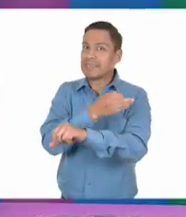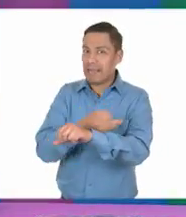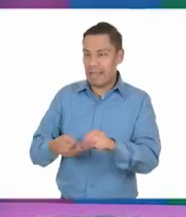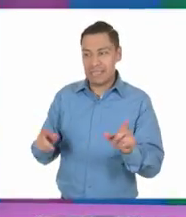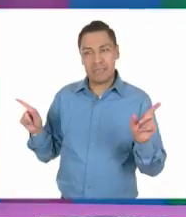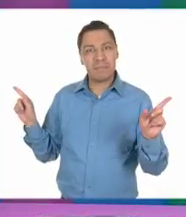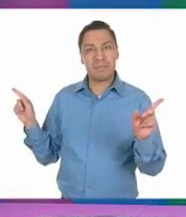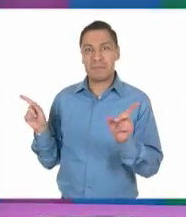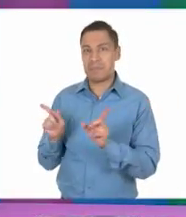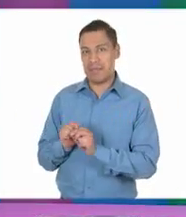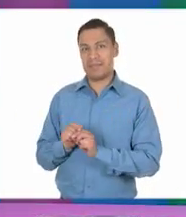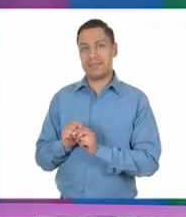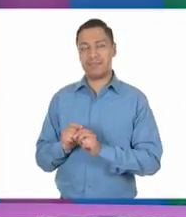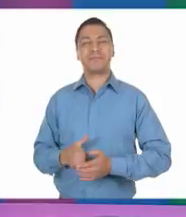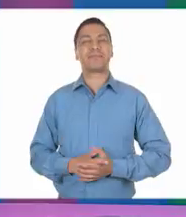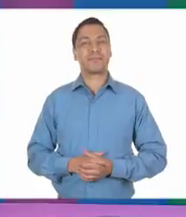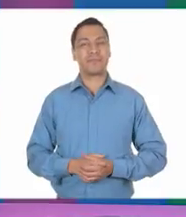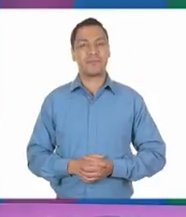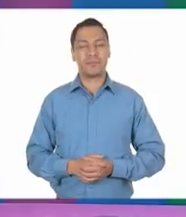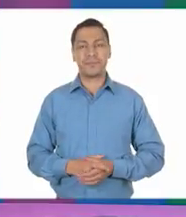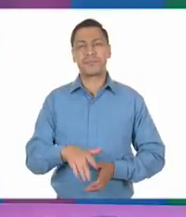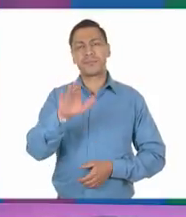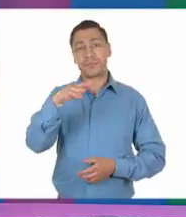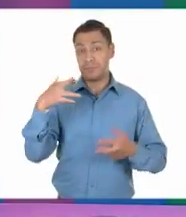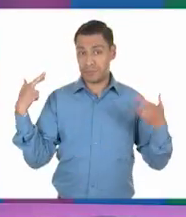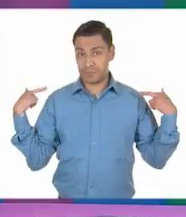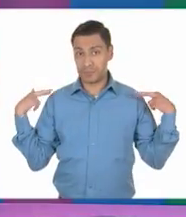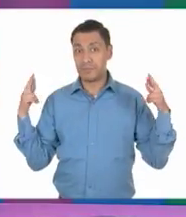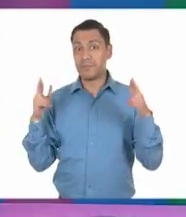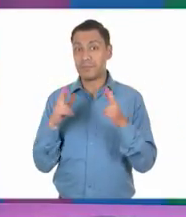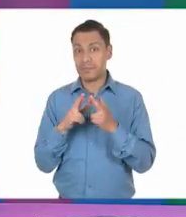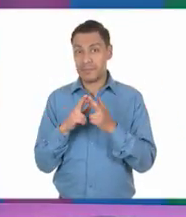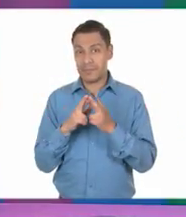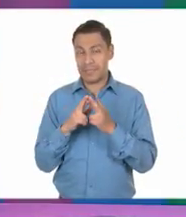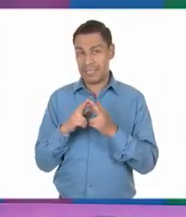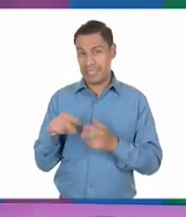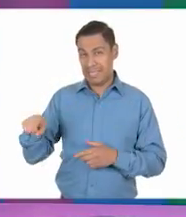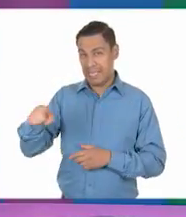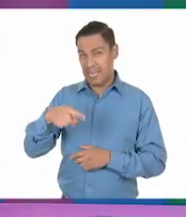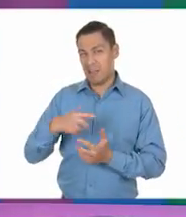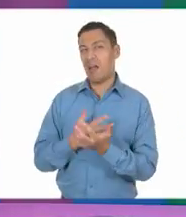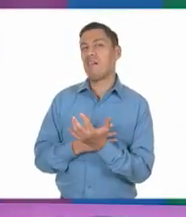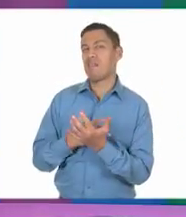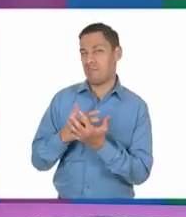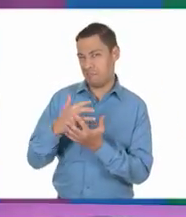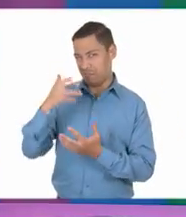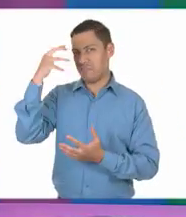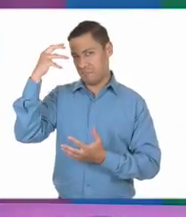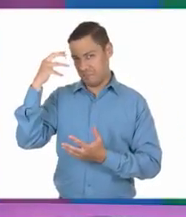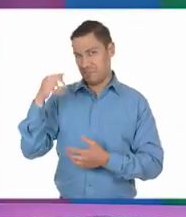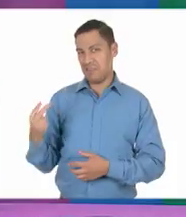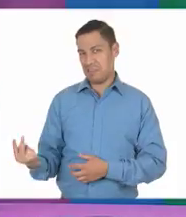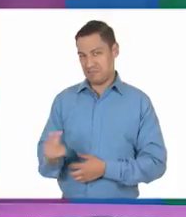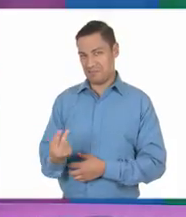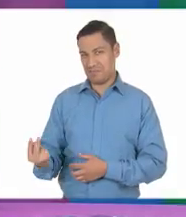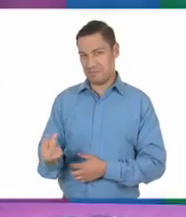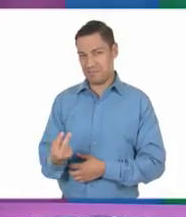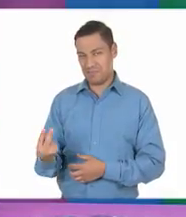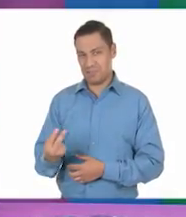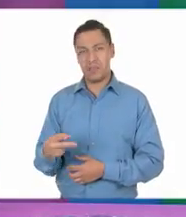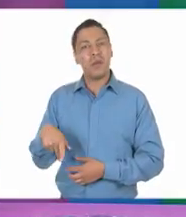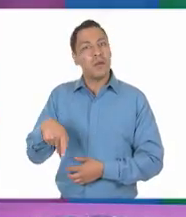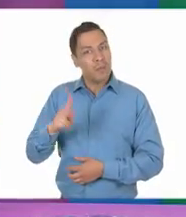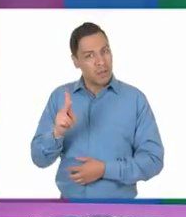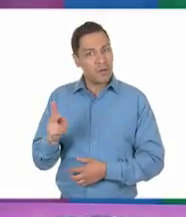Maestra, bueno, déjame decirle que además de que son un poquito exagerados Alejandra y Raúl, han sido